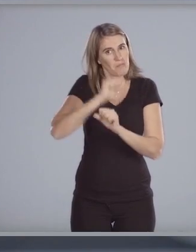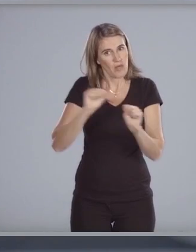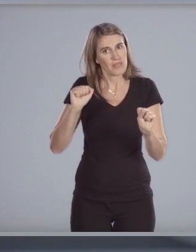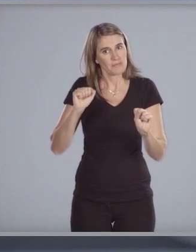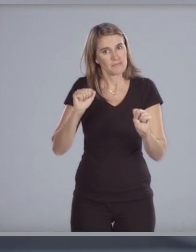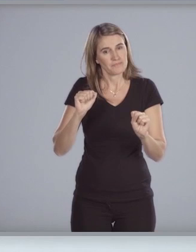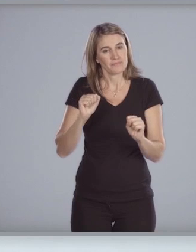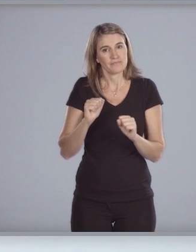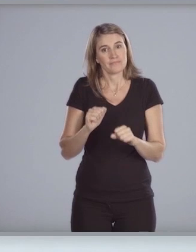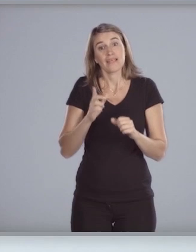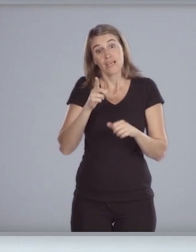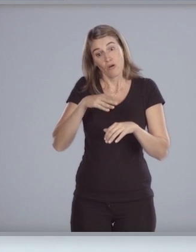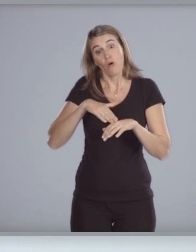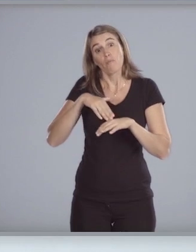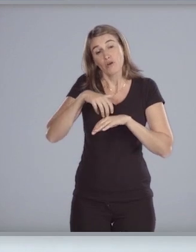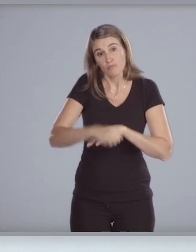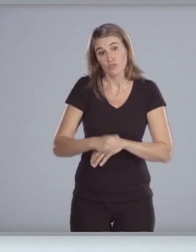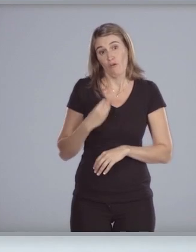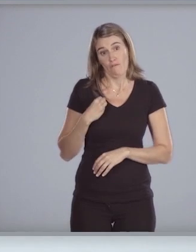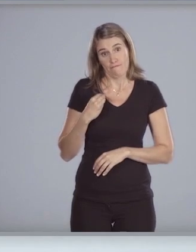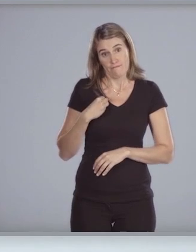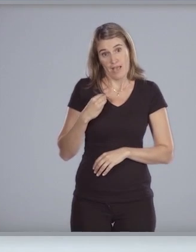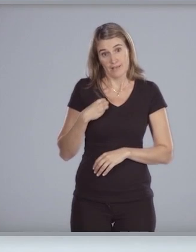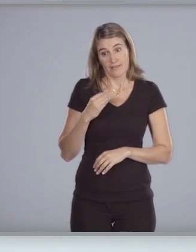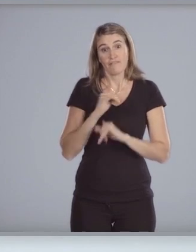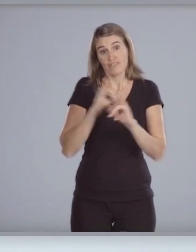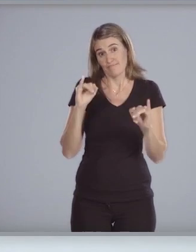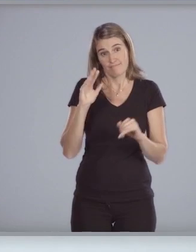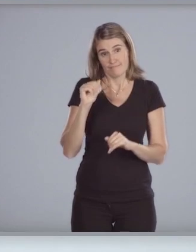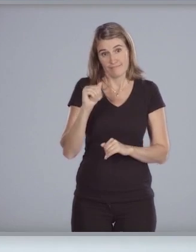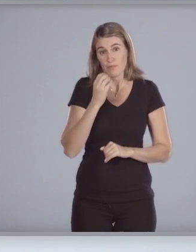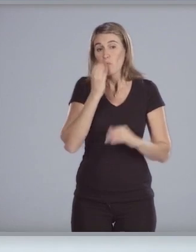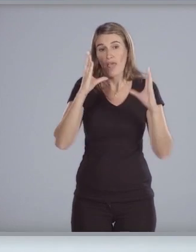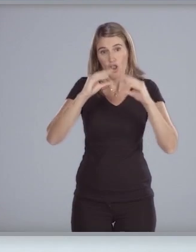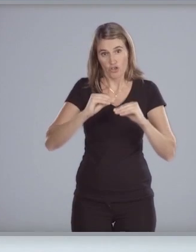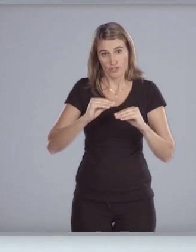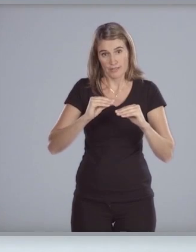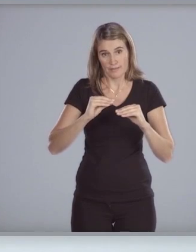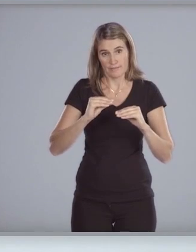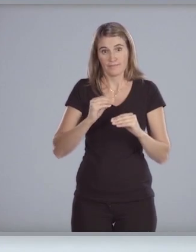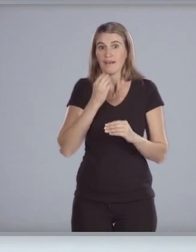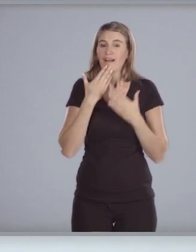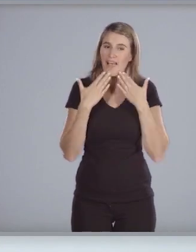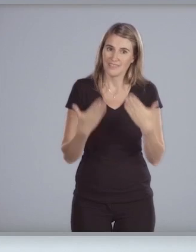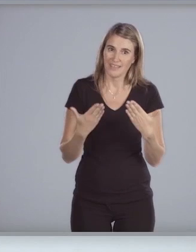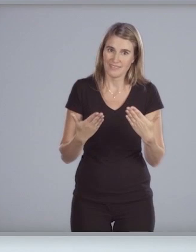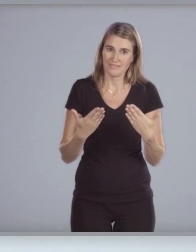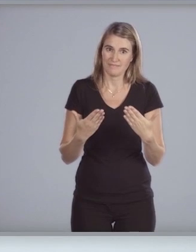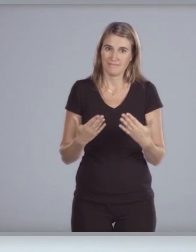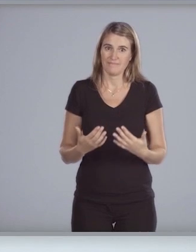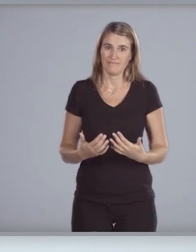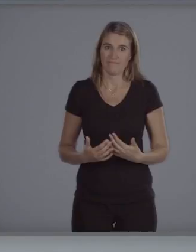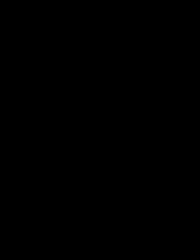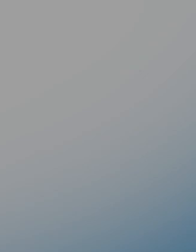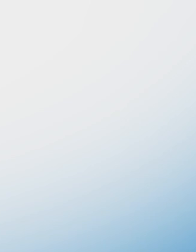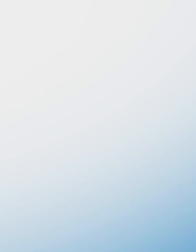lograremos con tal compromiso y confianza los saludo buenas noches y muchas gracias